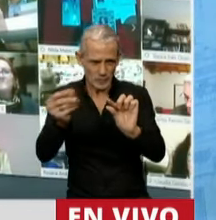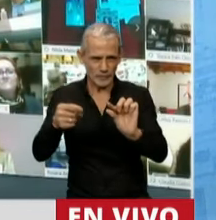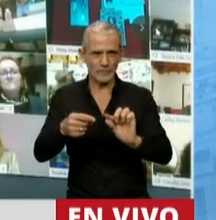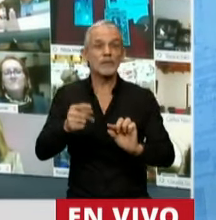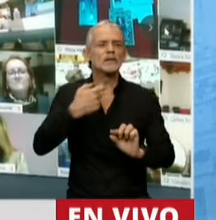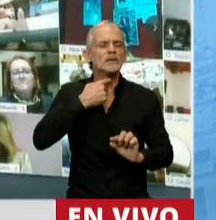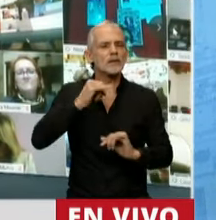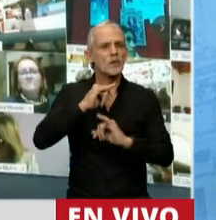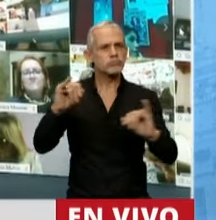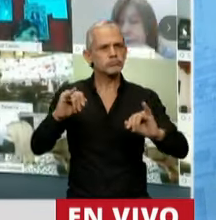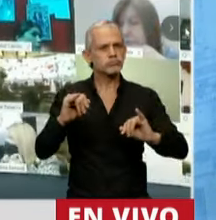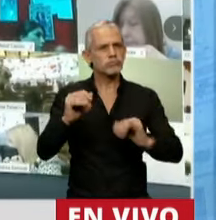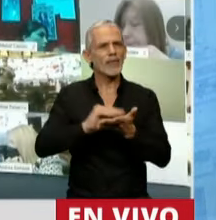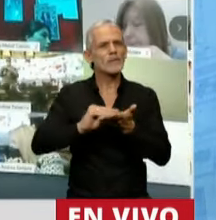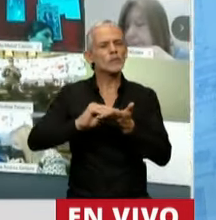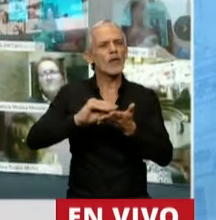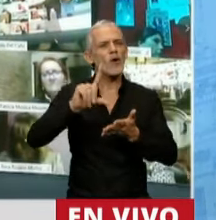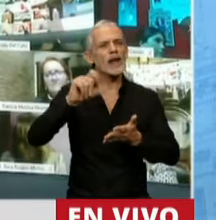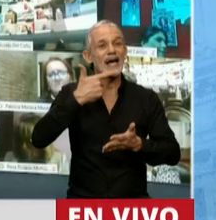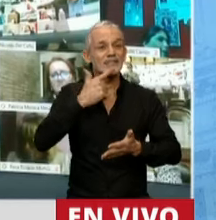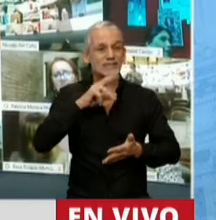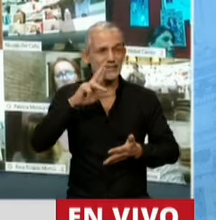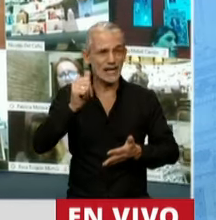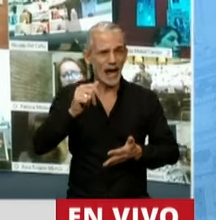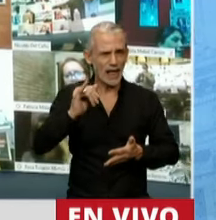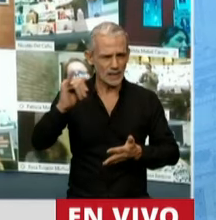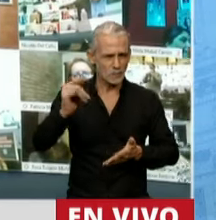Pero le quiero decir al diputado Suárez Latra, ¿sabe por qué?